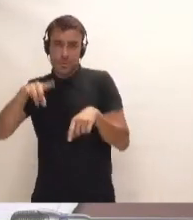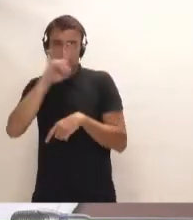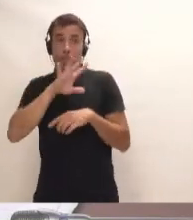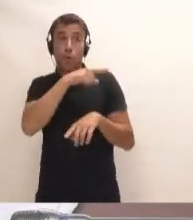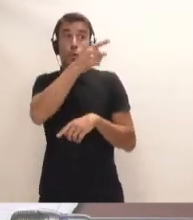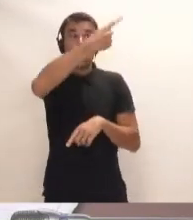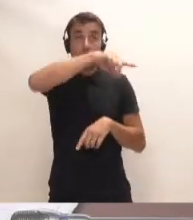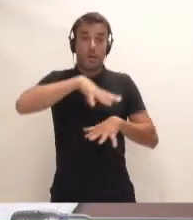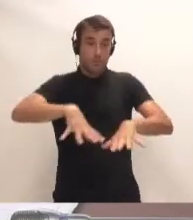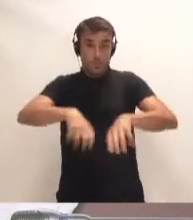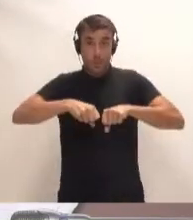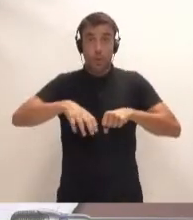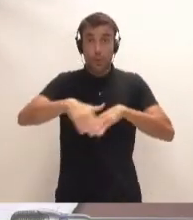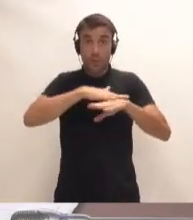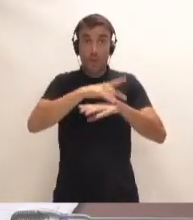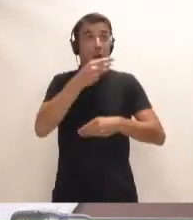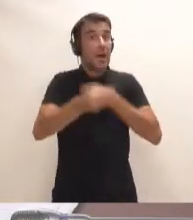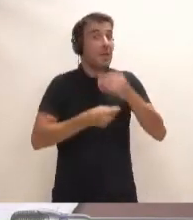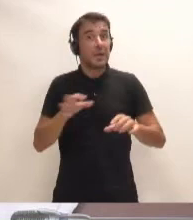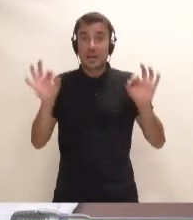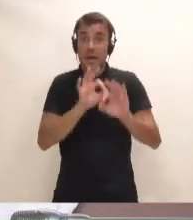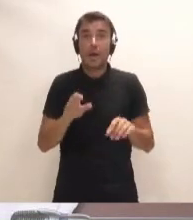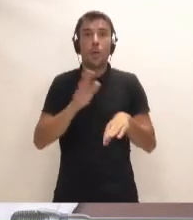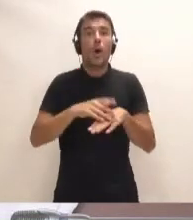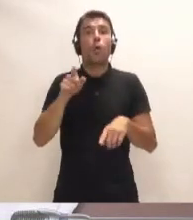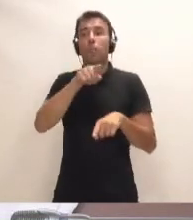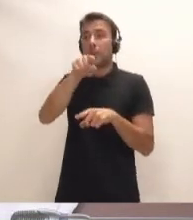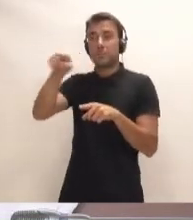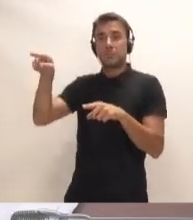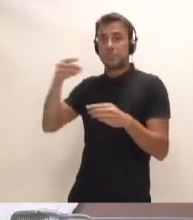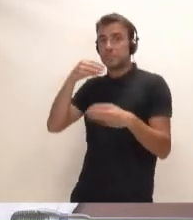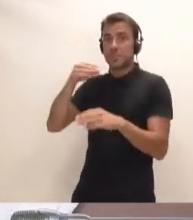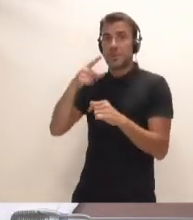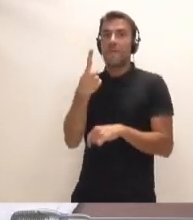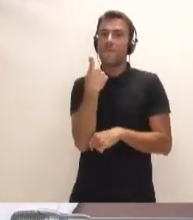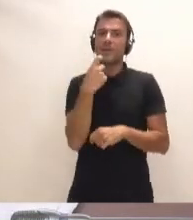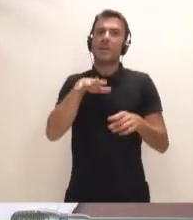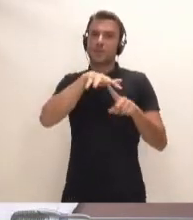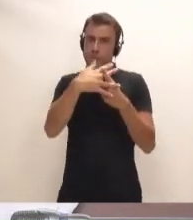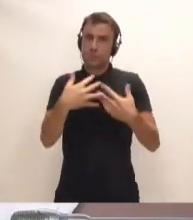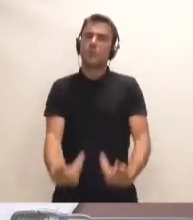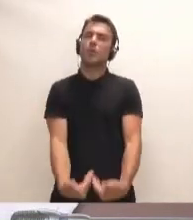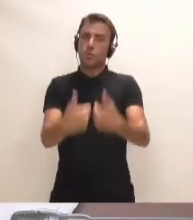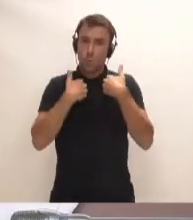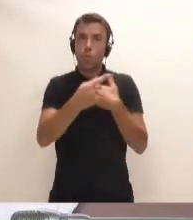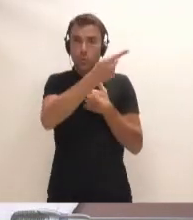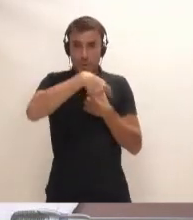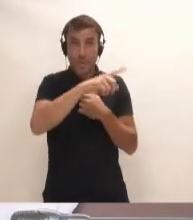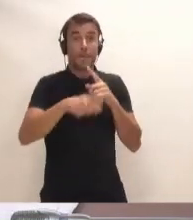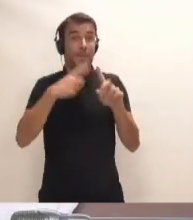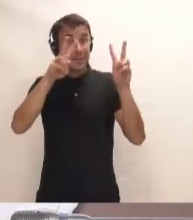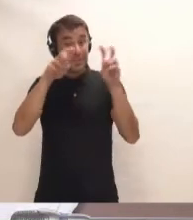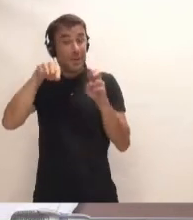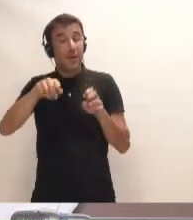Gobierno siguen sin hacer nada y responsabilizando a todos los demás sin tomar las riendas del asunto. Un asunto, y en este, en el puerto de